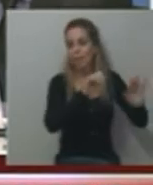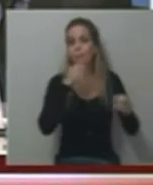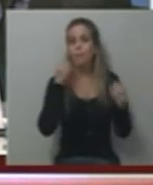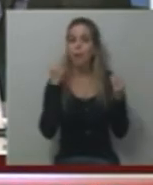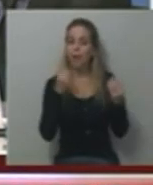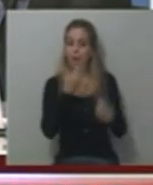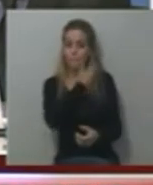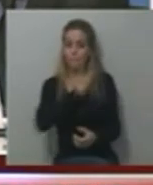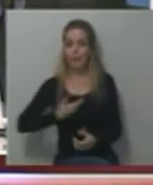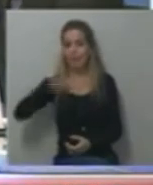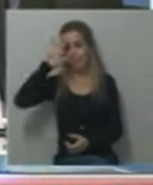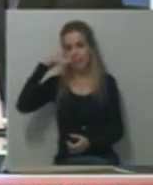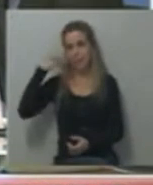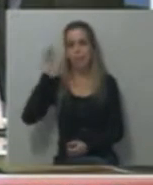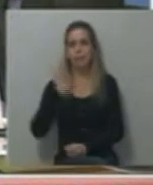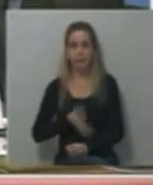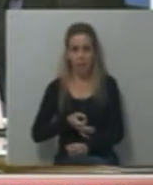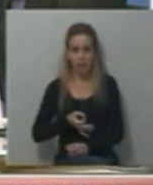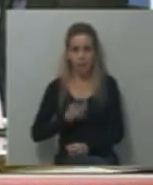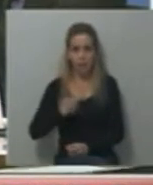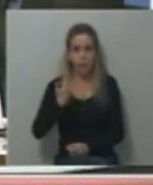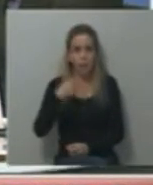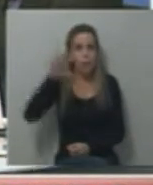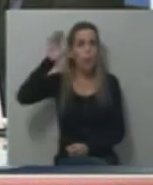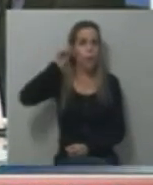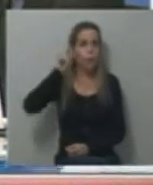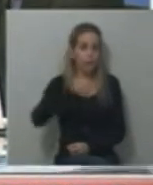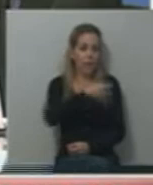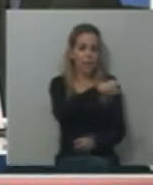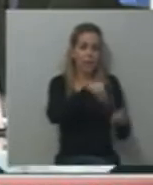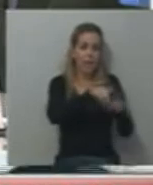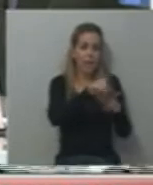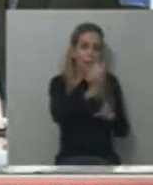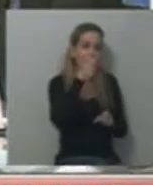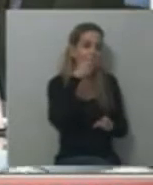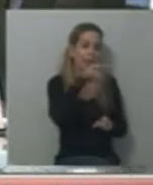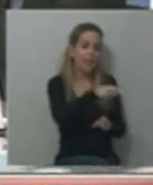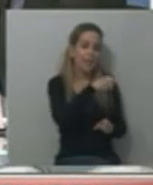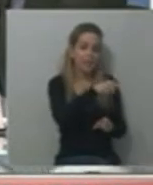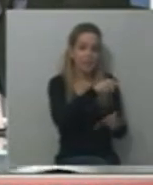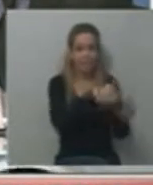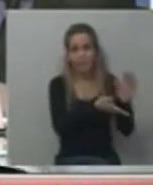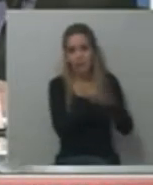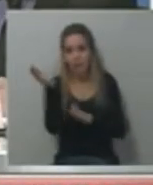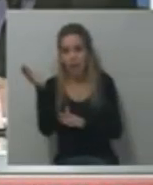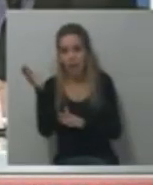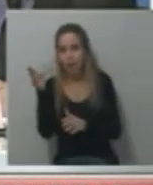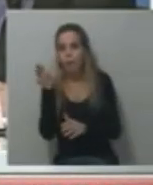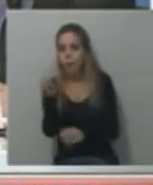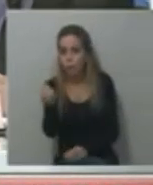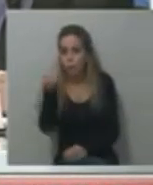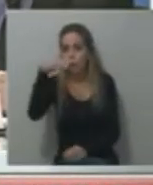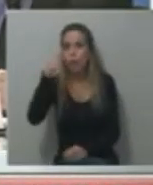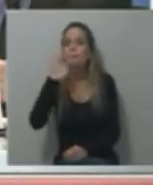hermana de Granados se había ido con Massa, se activaron las alarmas en Casa Rosada. Dijeron, ¿qué pasó? Porque la hermana